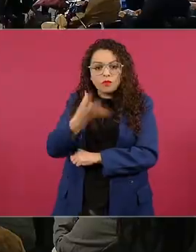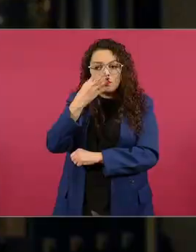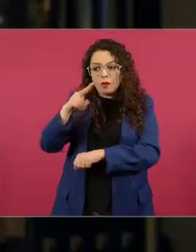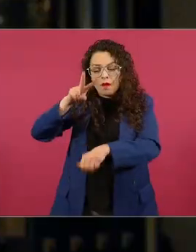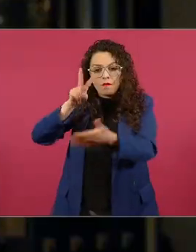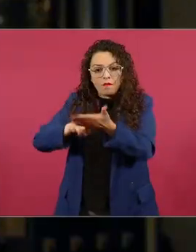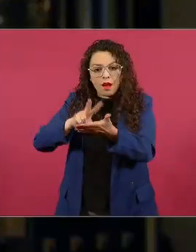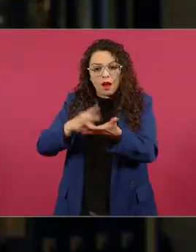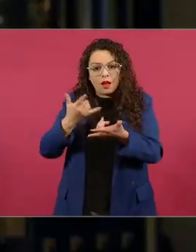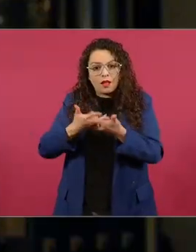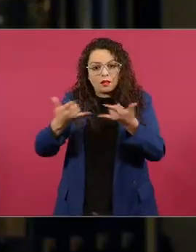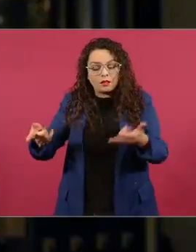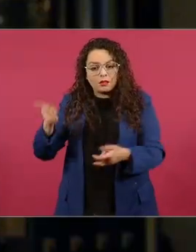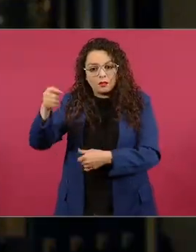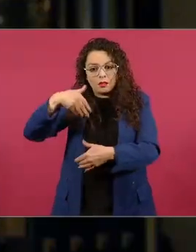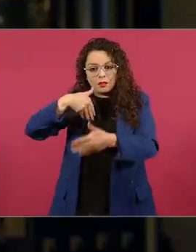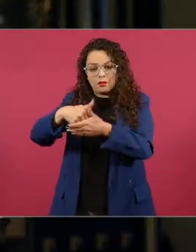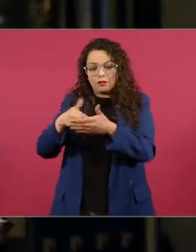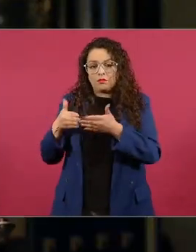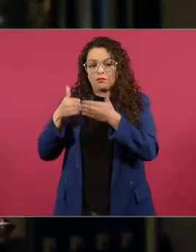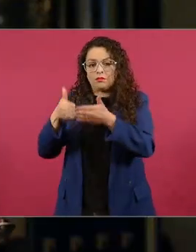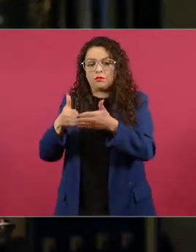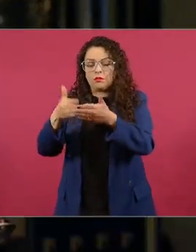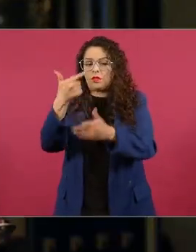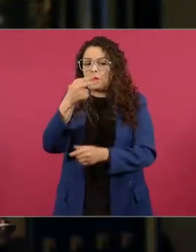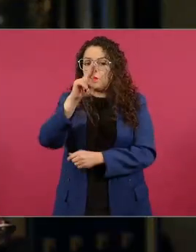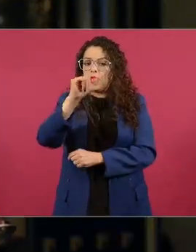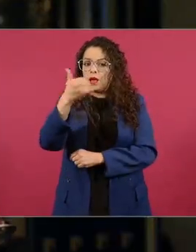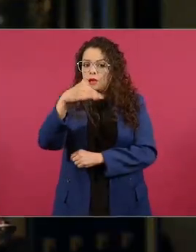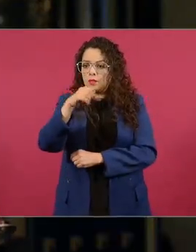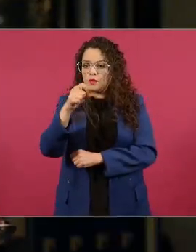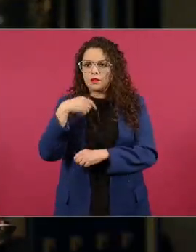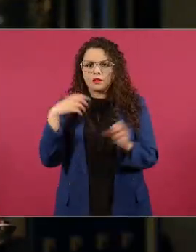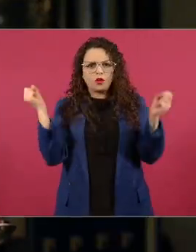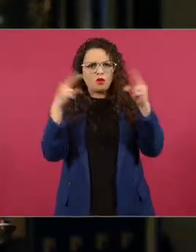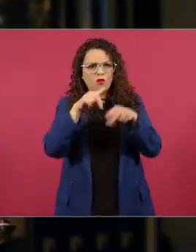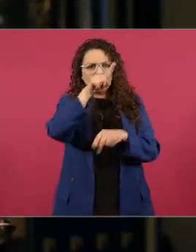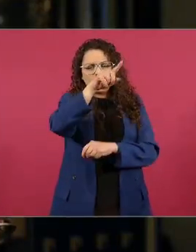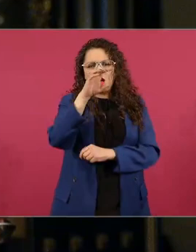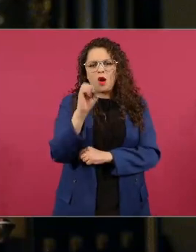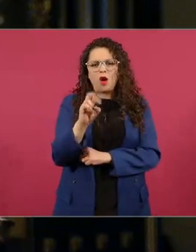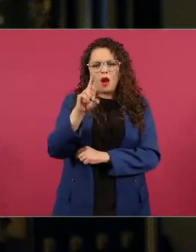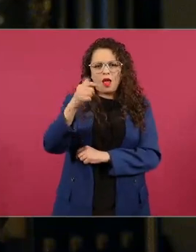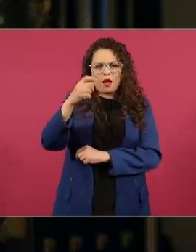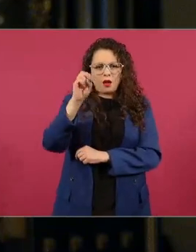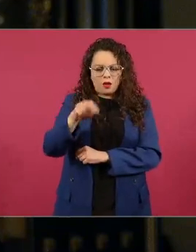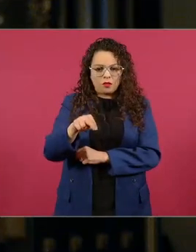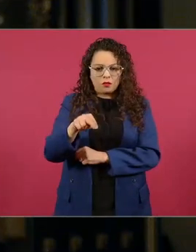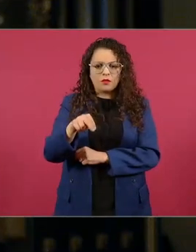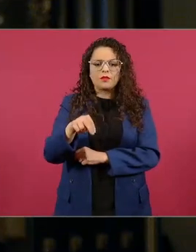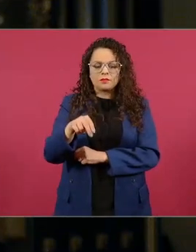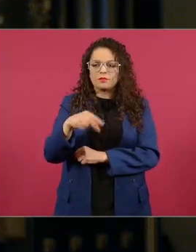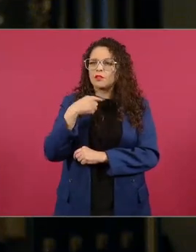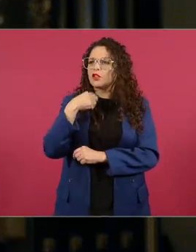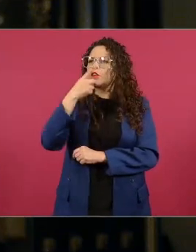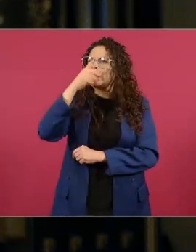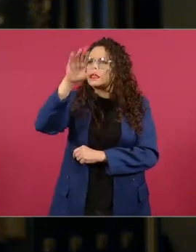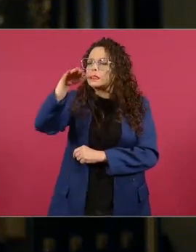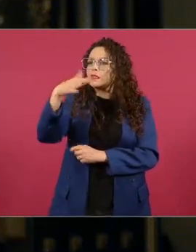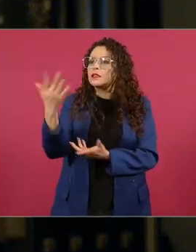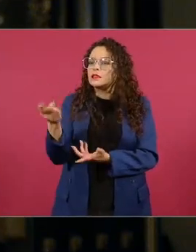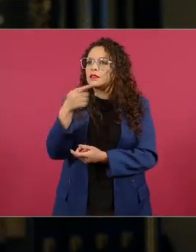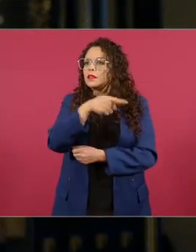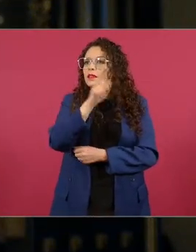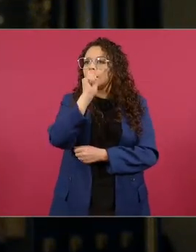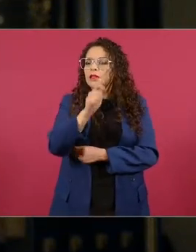última vez que nos vimos en Obregón hice un planteamiento por ahí que me comentó que lo iba a revisar el tema del distrito de